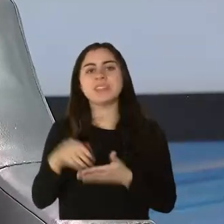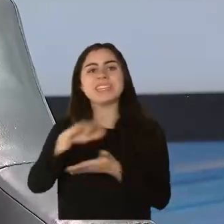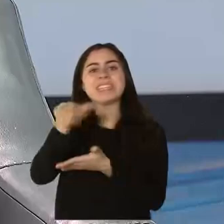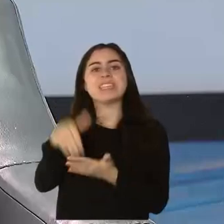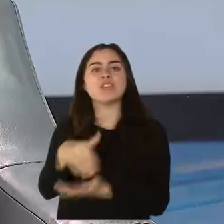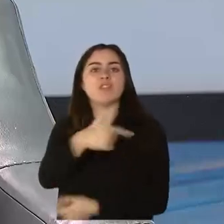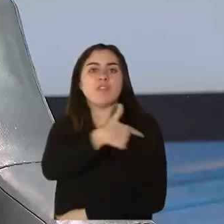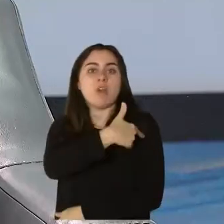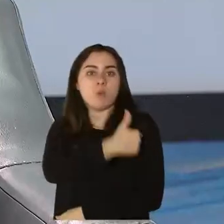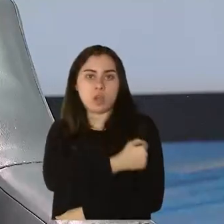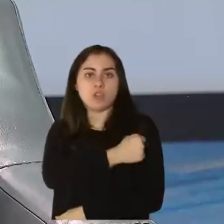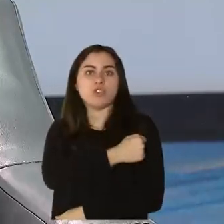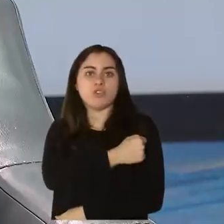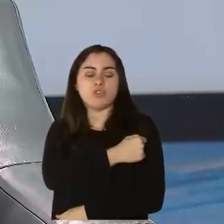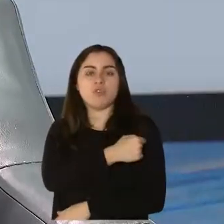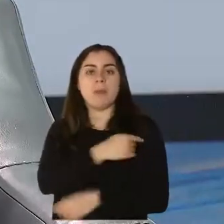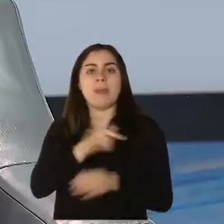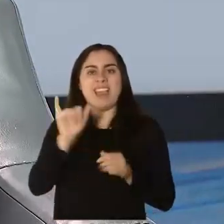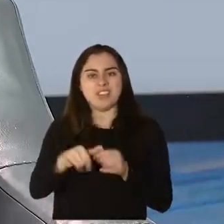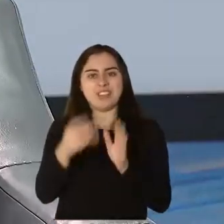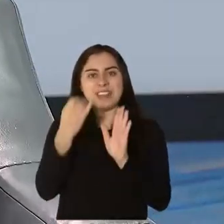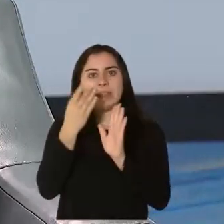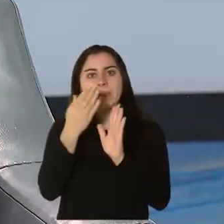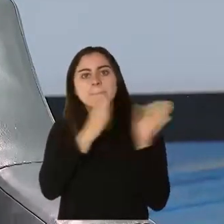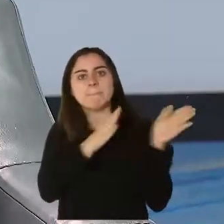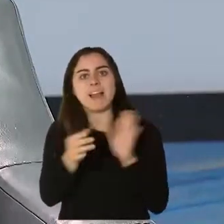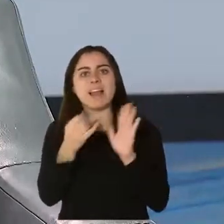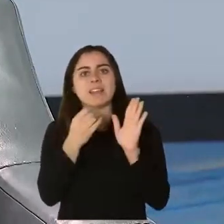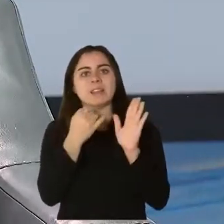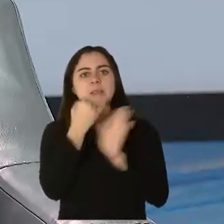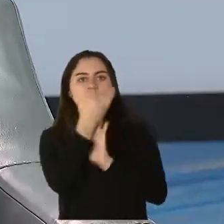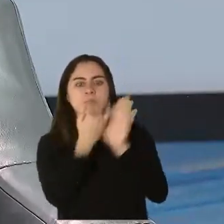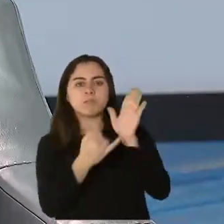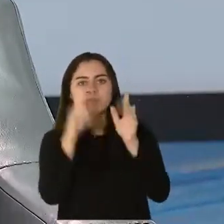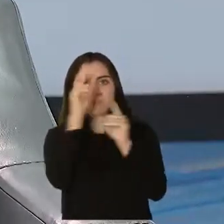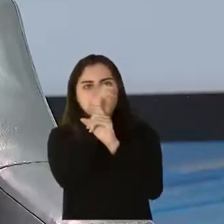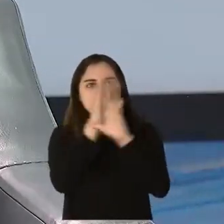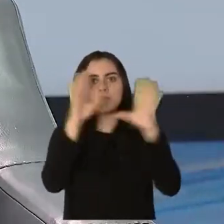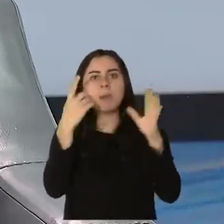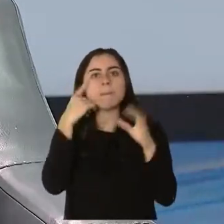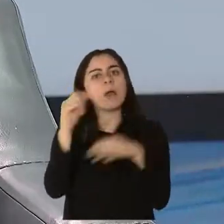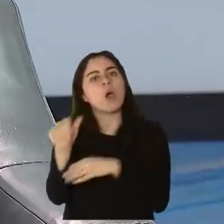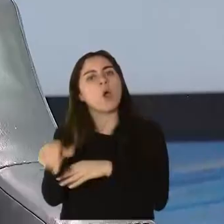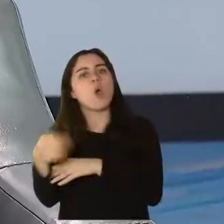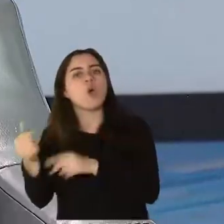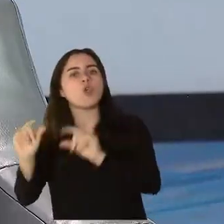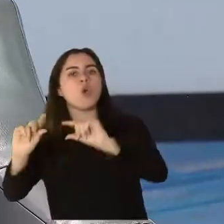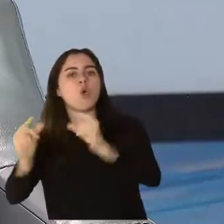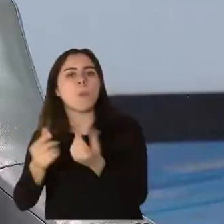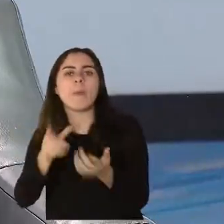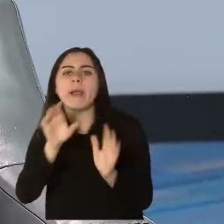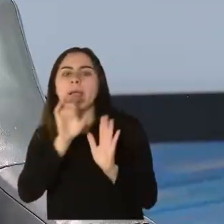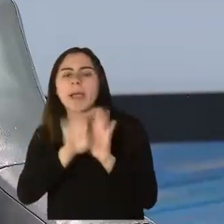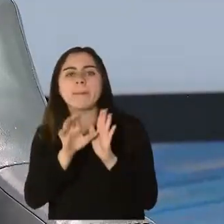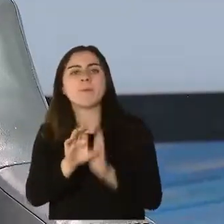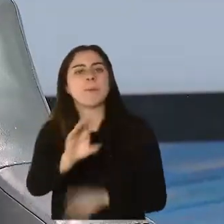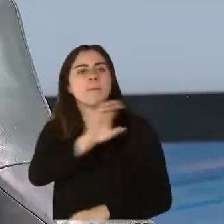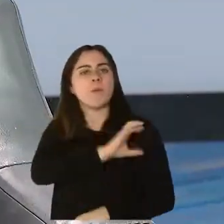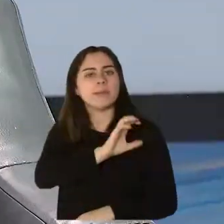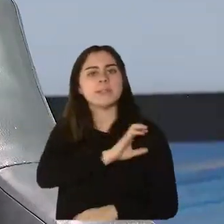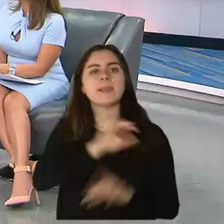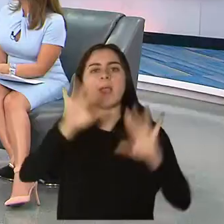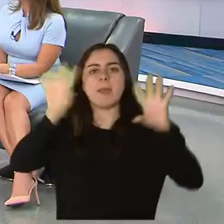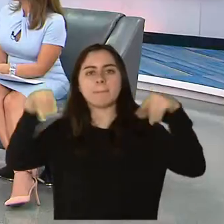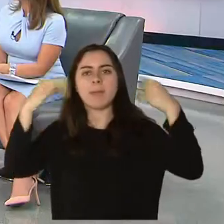escala fueron diseñadas para otros grupos como los primeros respondedores